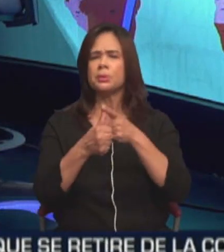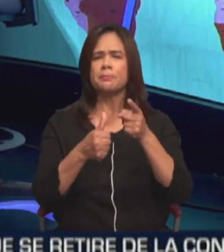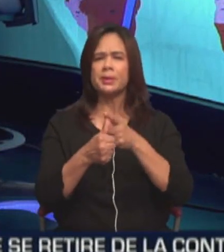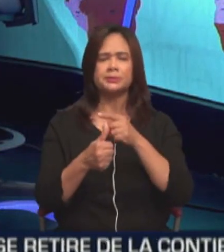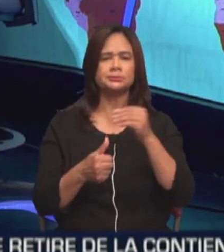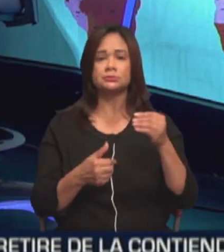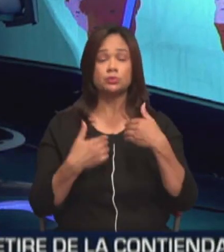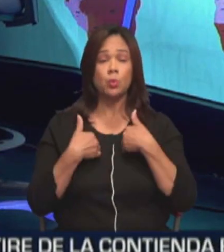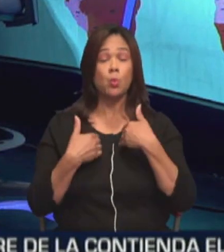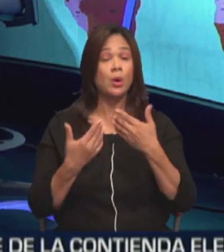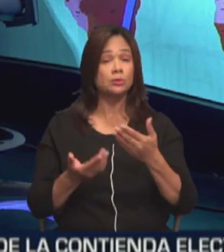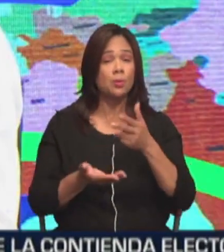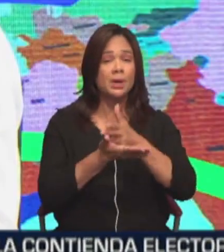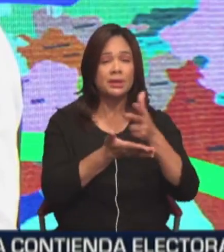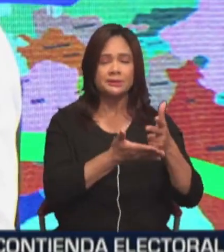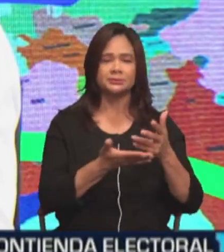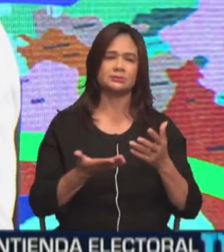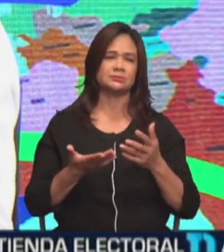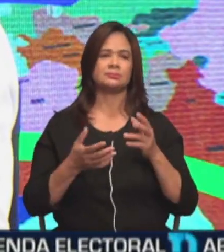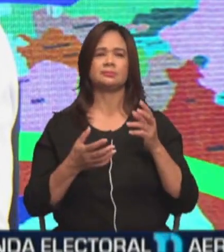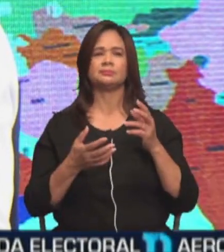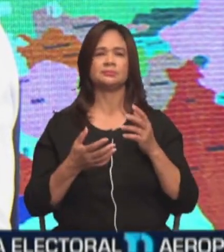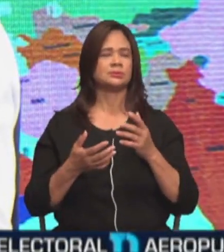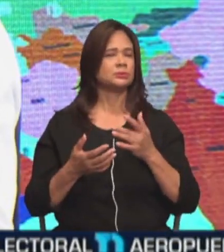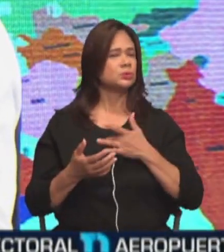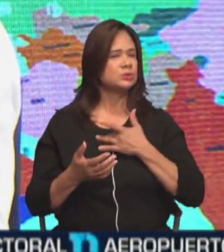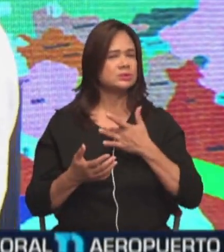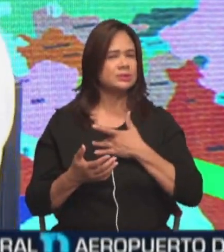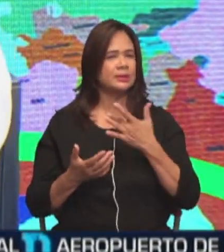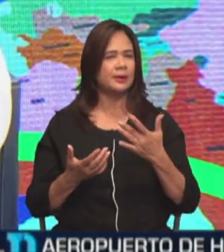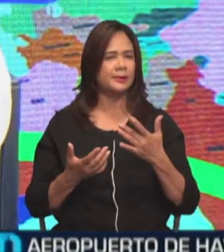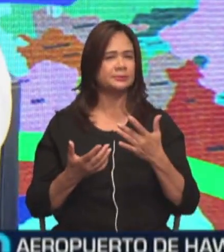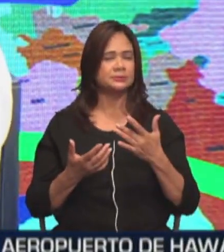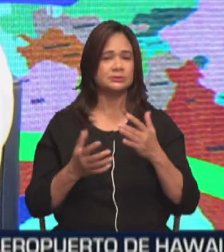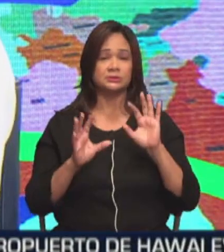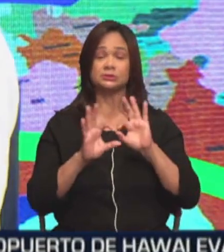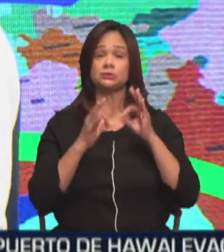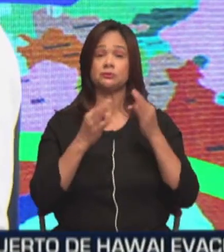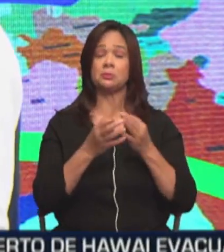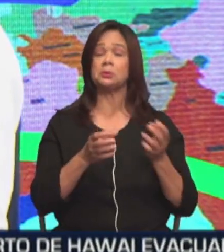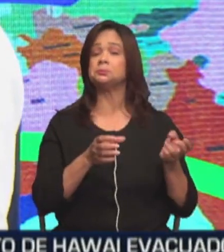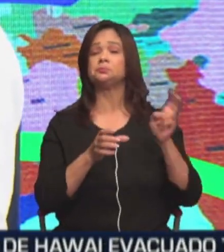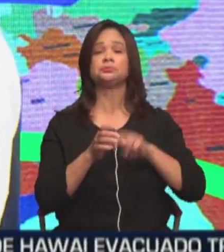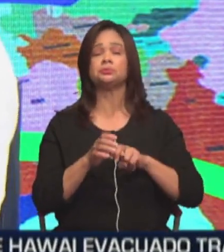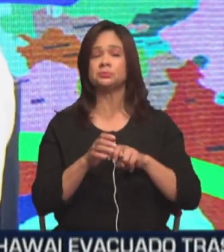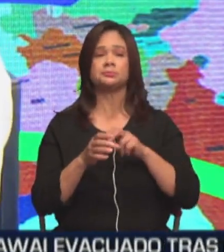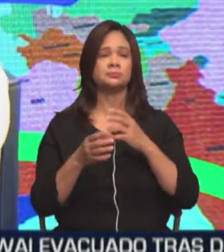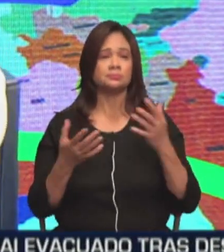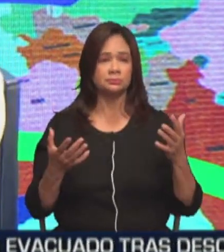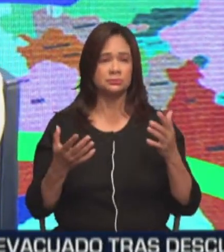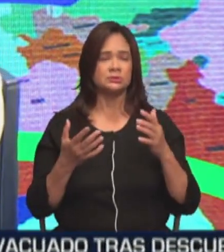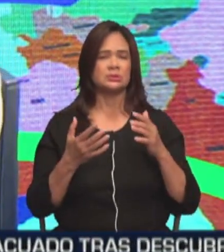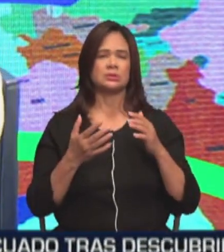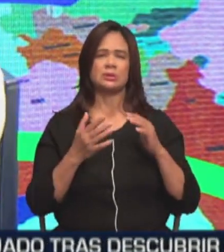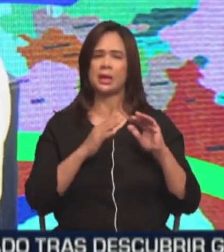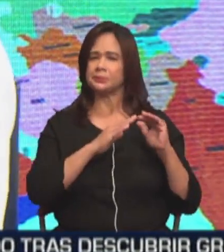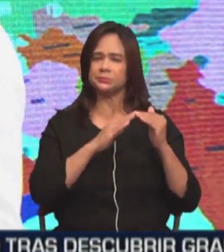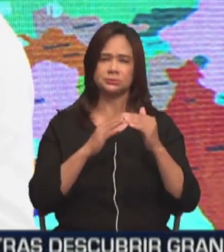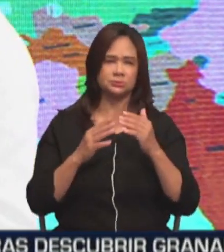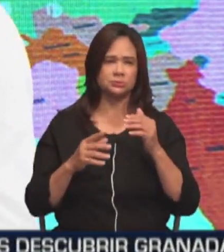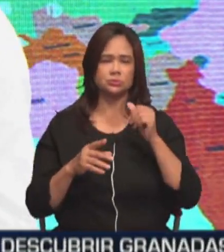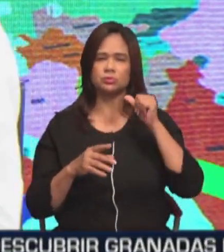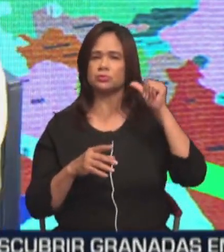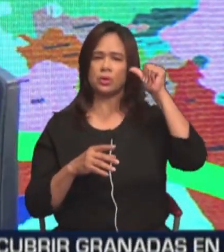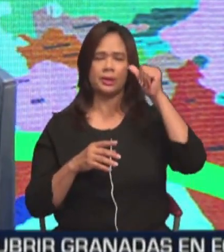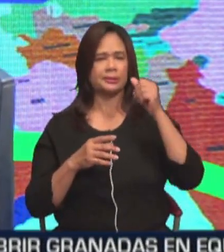¿Tiene parqueo? Claro, porque lo contrario, tú no te sientes cómodo de montar a tu familia. Y obviamente, esto es una ciudad de adultos. Todo es de